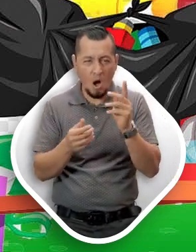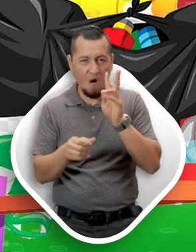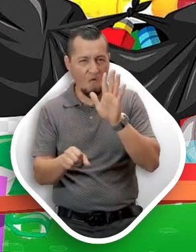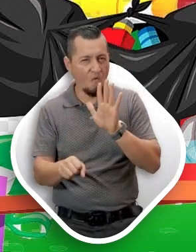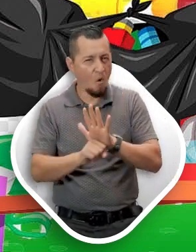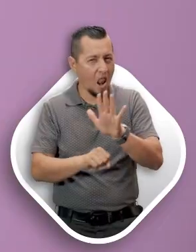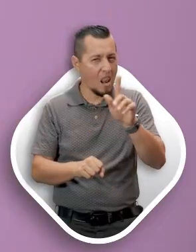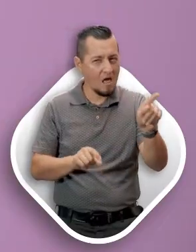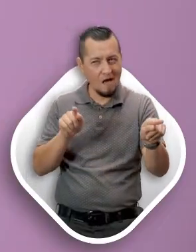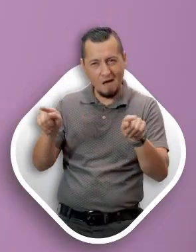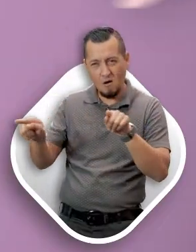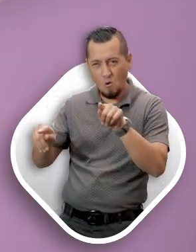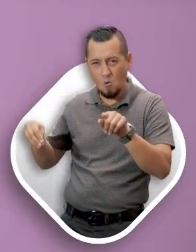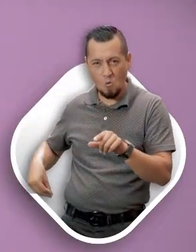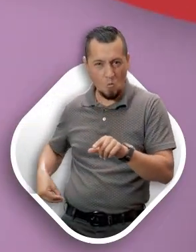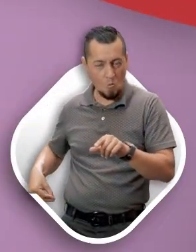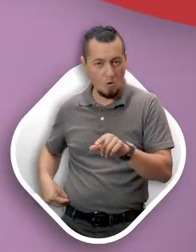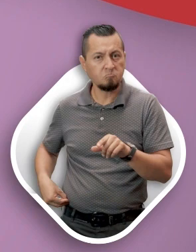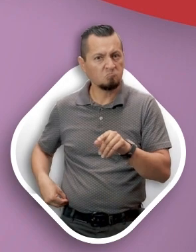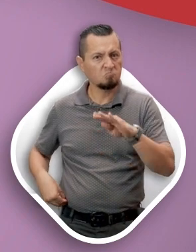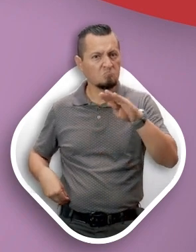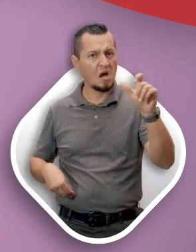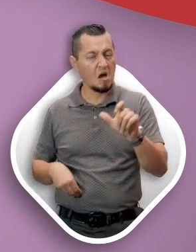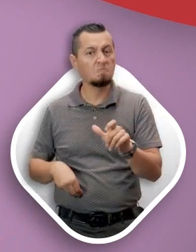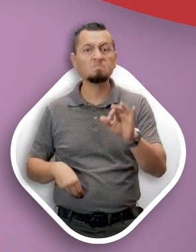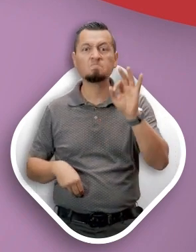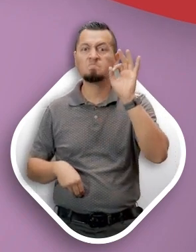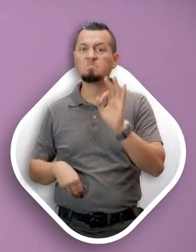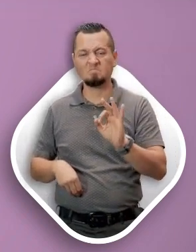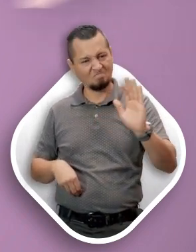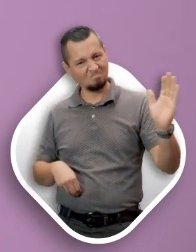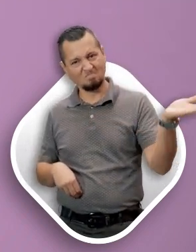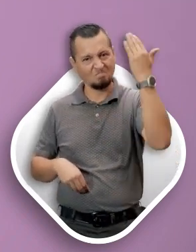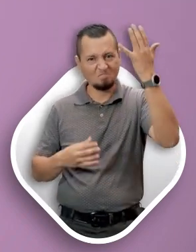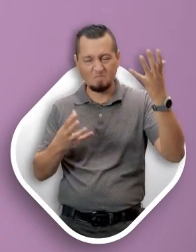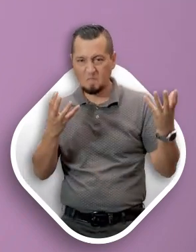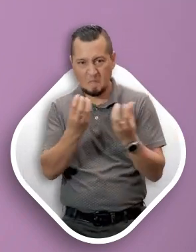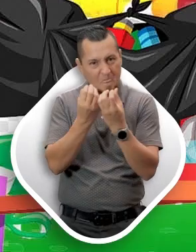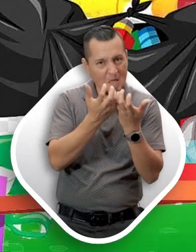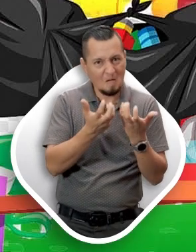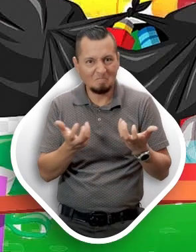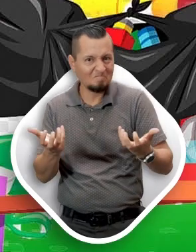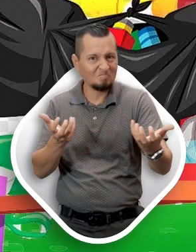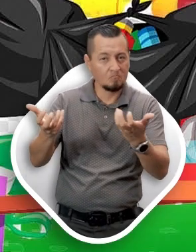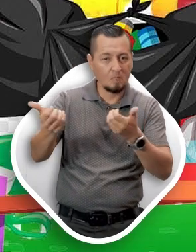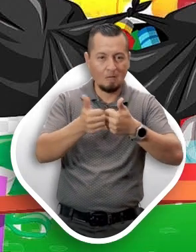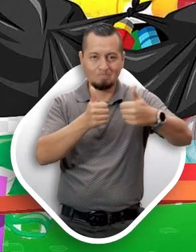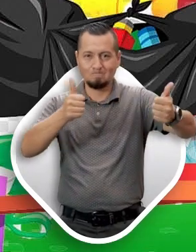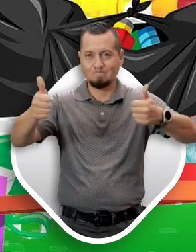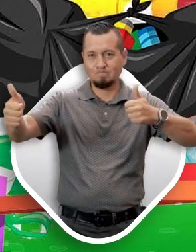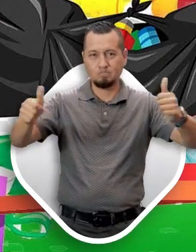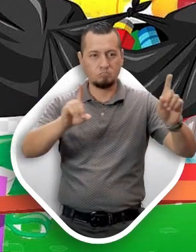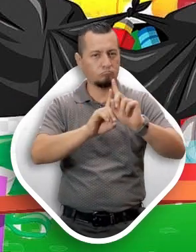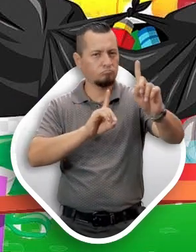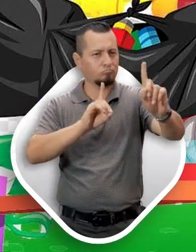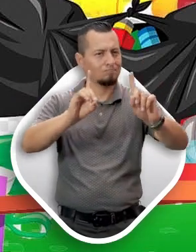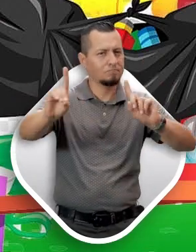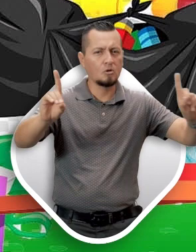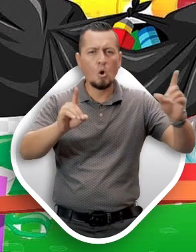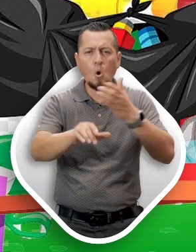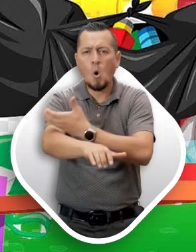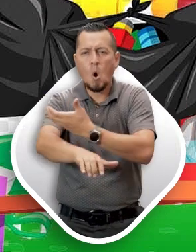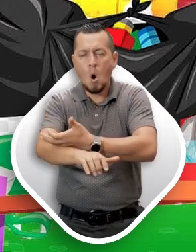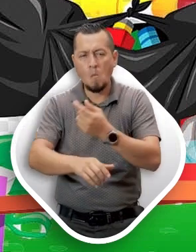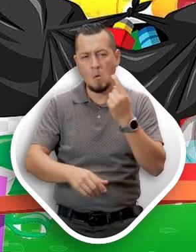sospechoso. Max agregó, ¡Perfecto, tropa! ¡Manos a la obra! Al separarse, Javier pasó